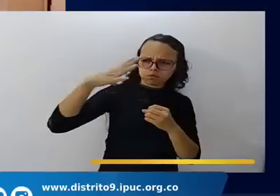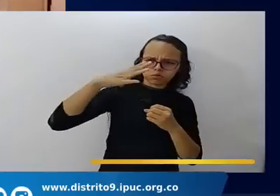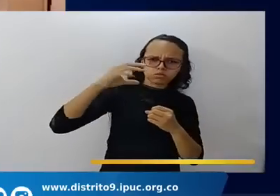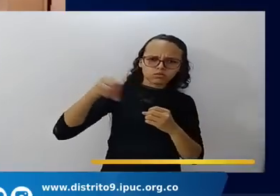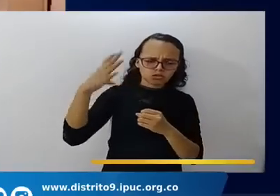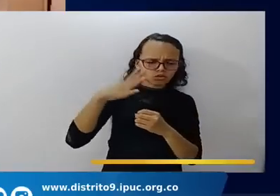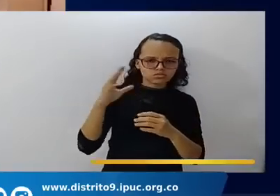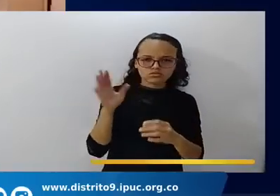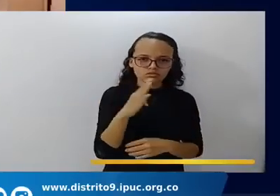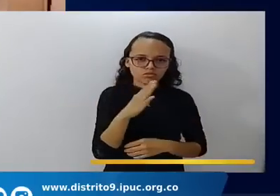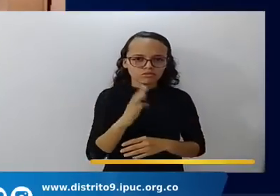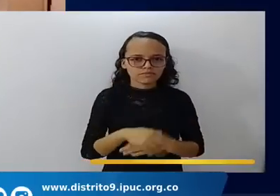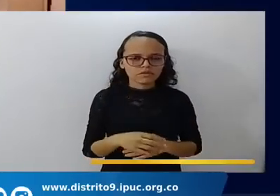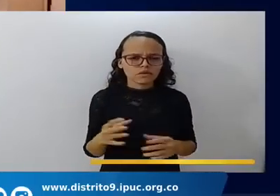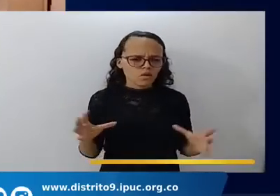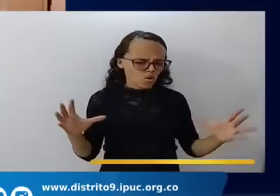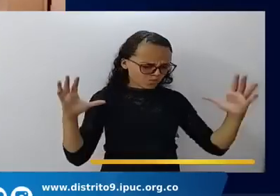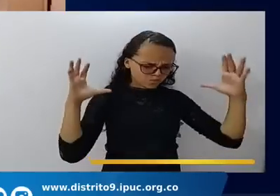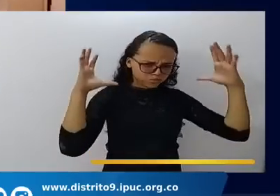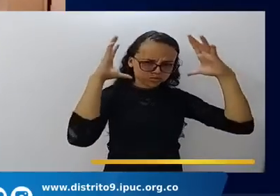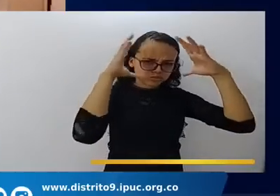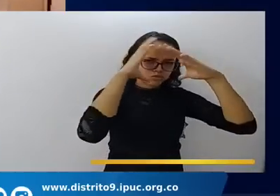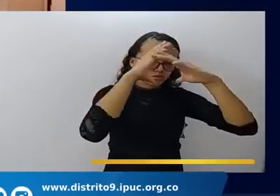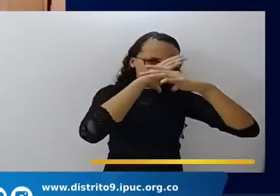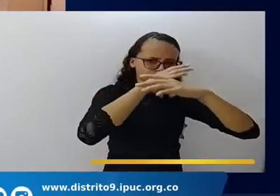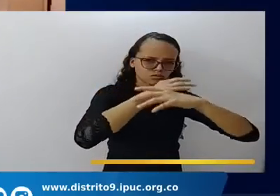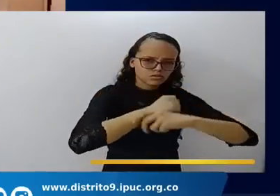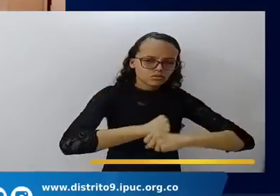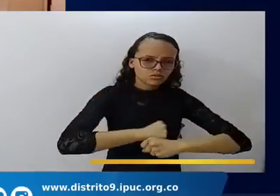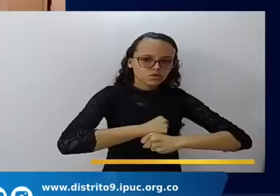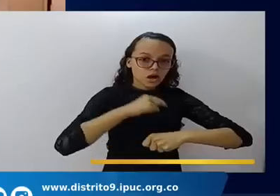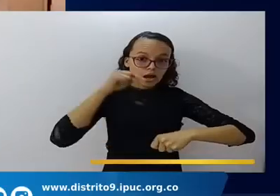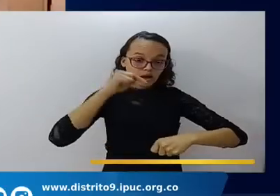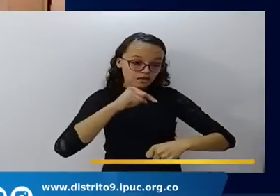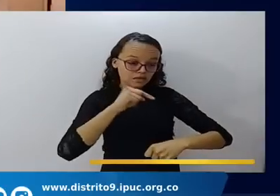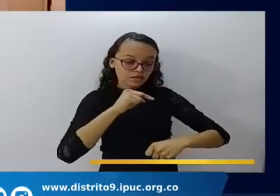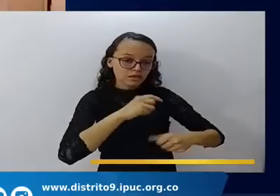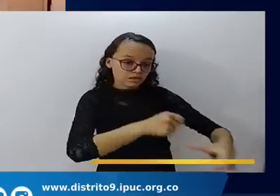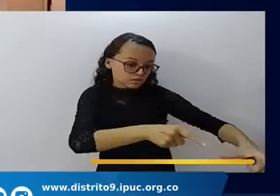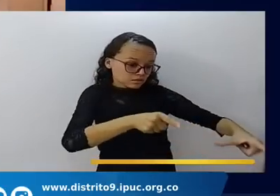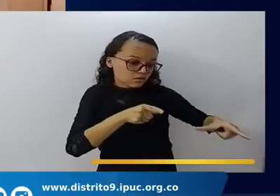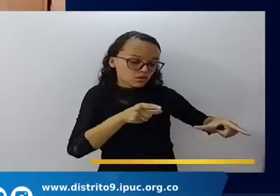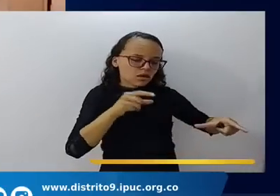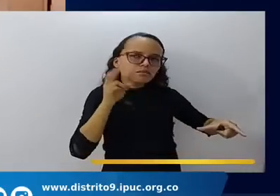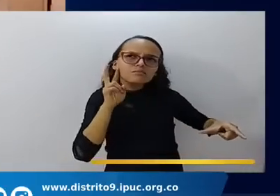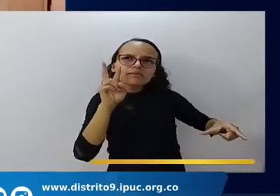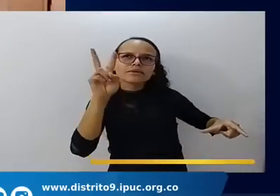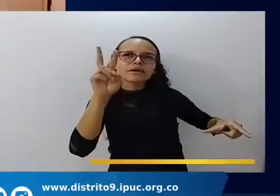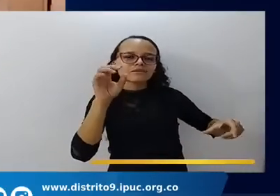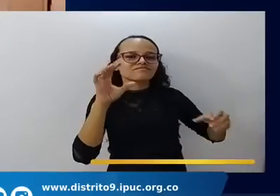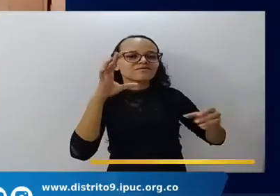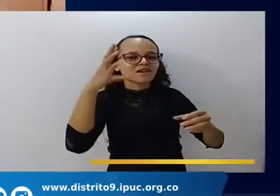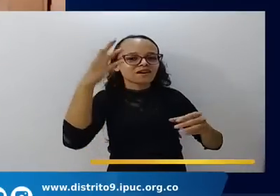todo está completamente oscuro y solamente en las luces del firmamento.